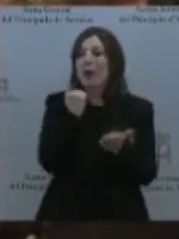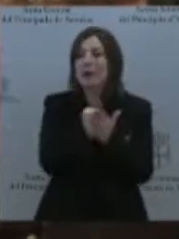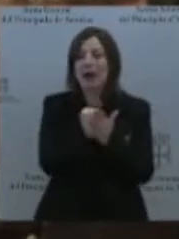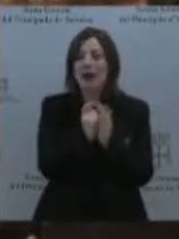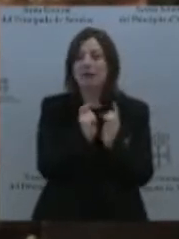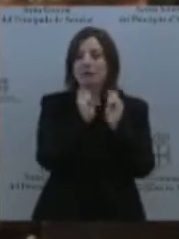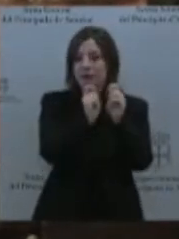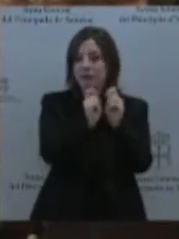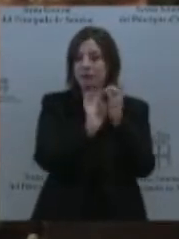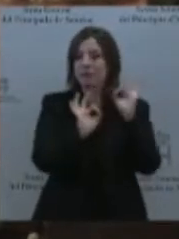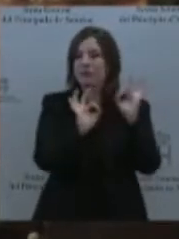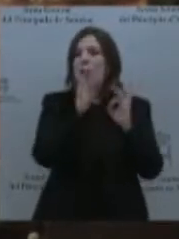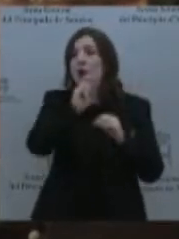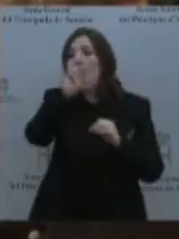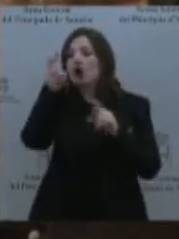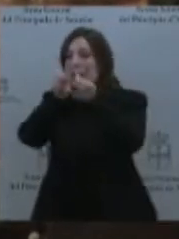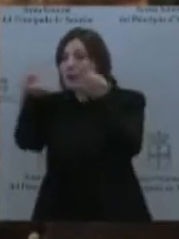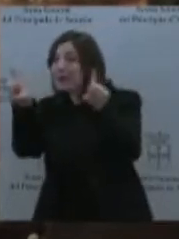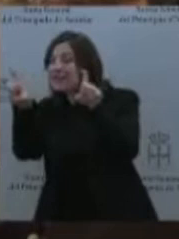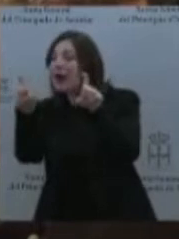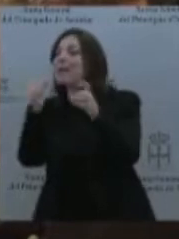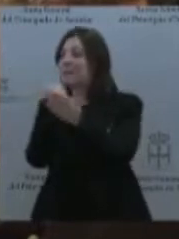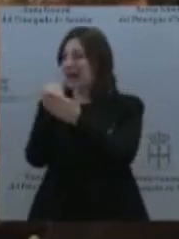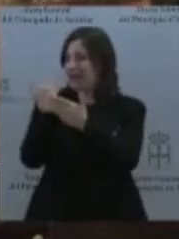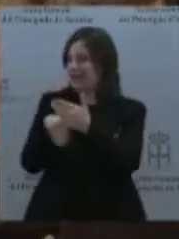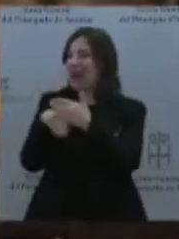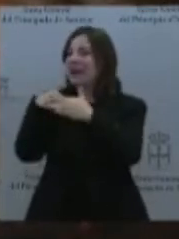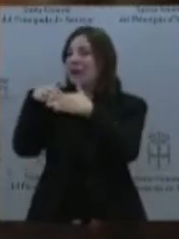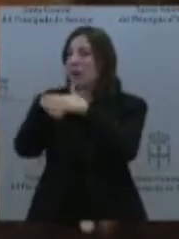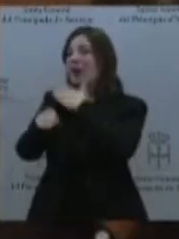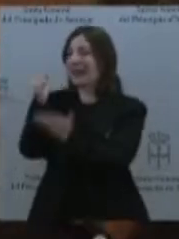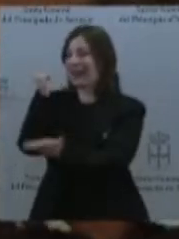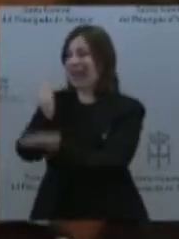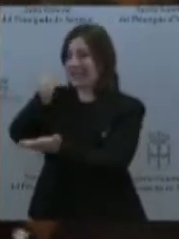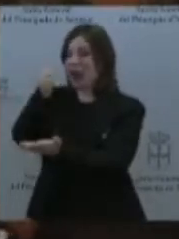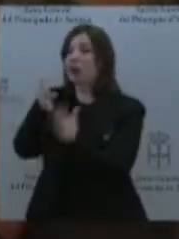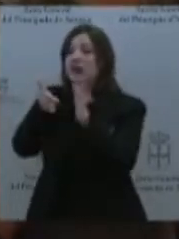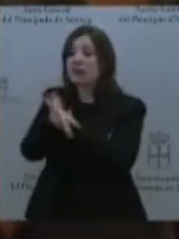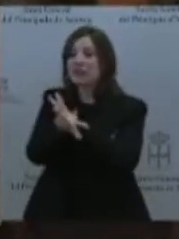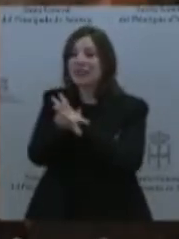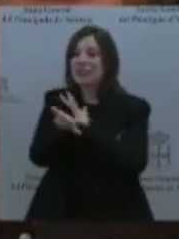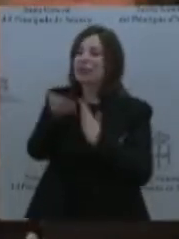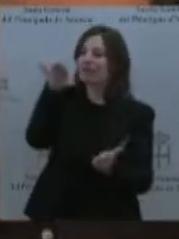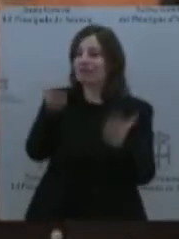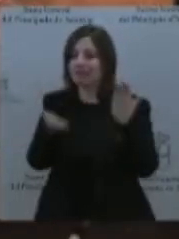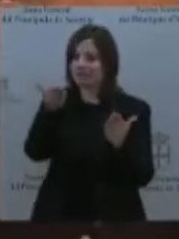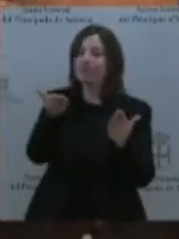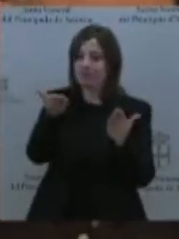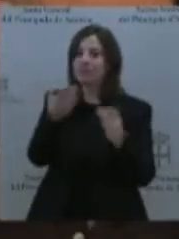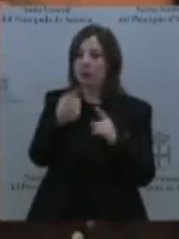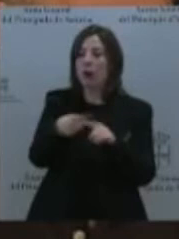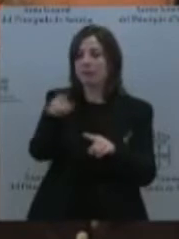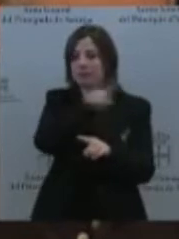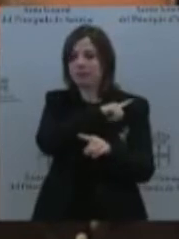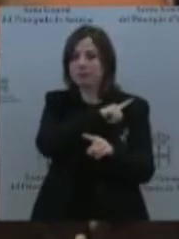X que ya tiene esa marca registrada, con lo cual ahí se produce un agravio comparativo importante y, al final, es un problema para los ciudadanos y ciudadanas y, sobre